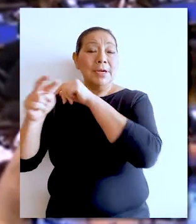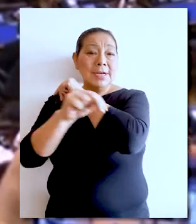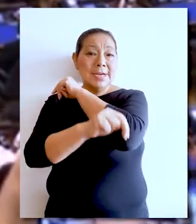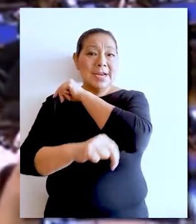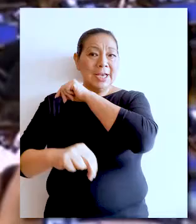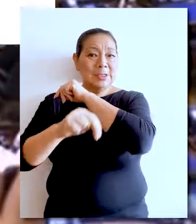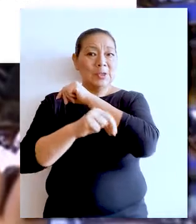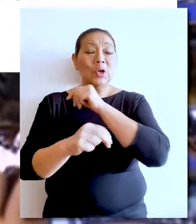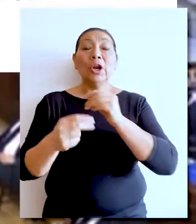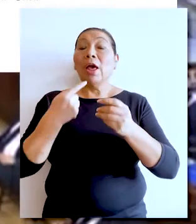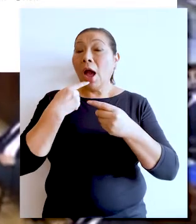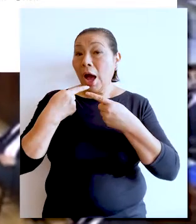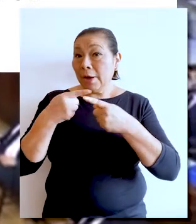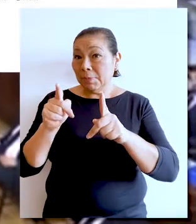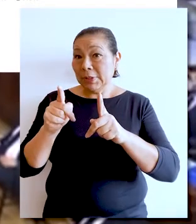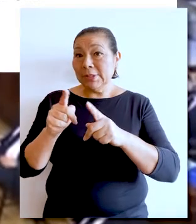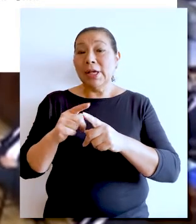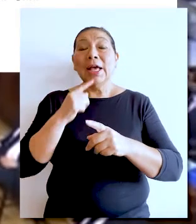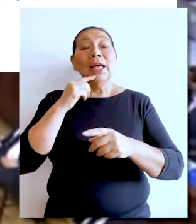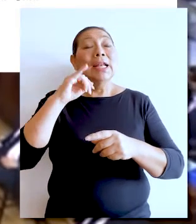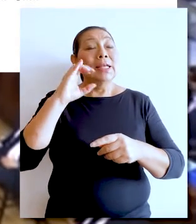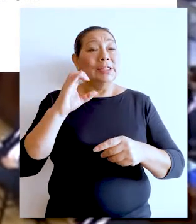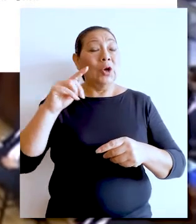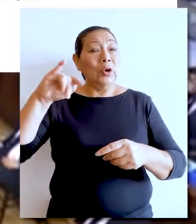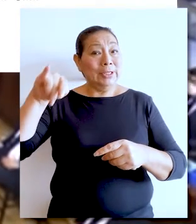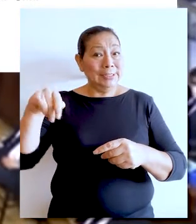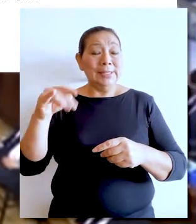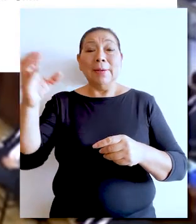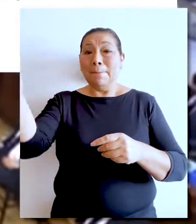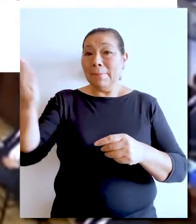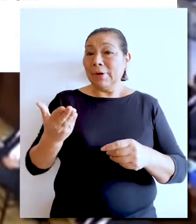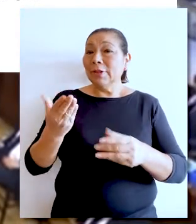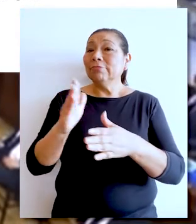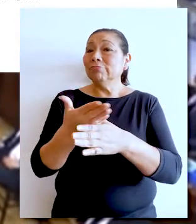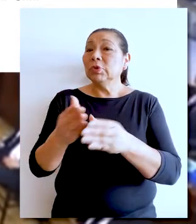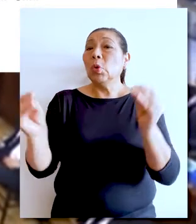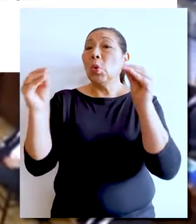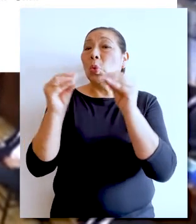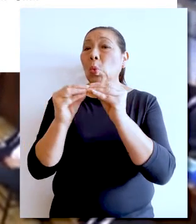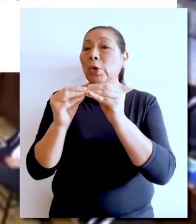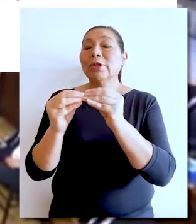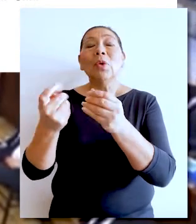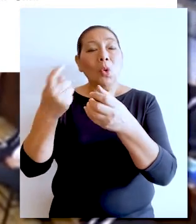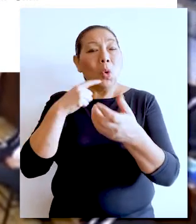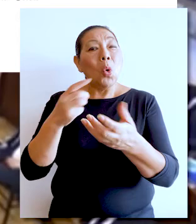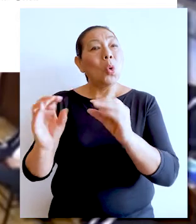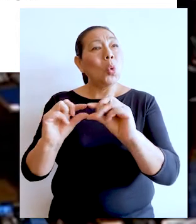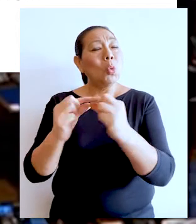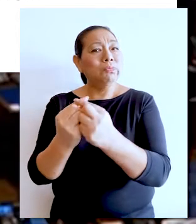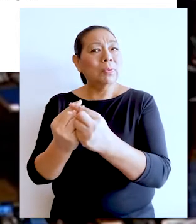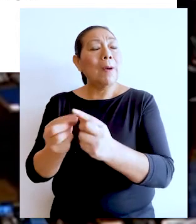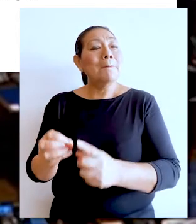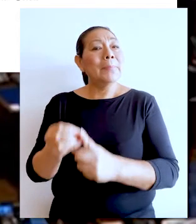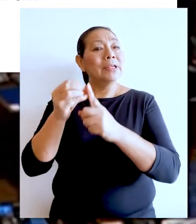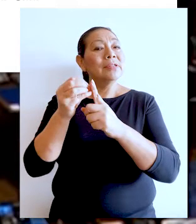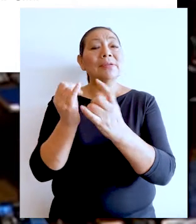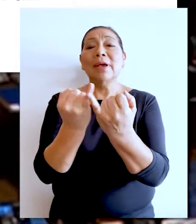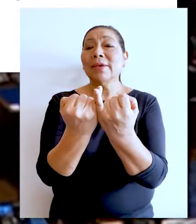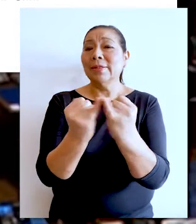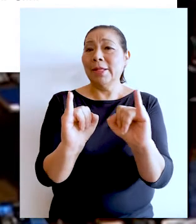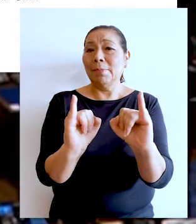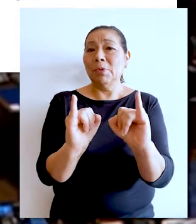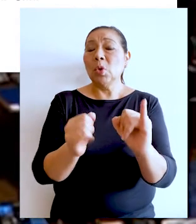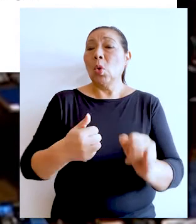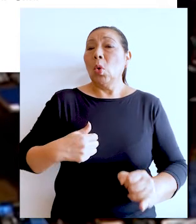de Naciones. En el comunicado, la CIJC considera que forma parte de nuestro patrimonio común el